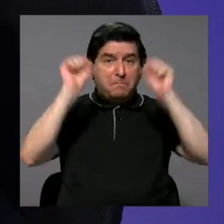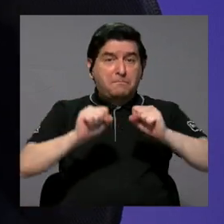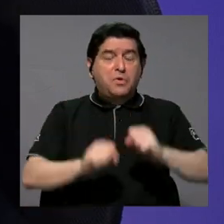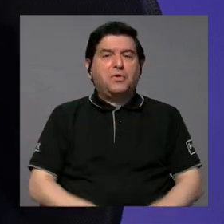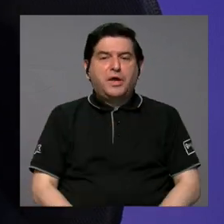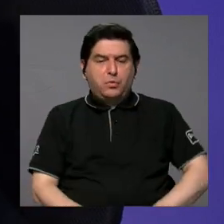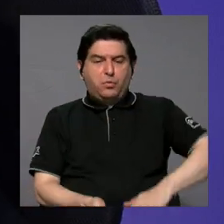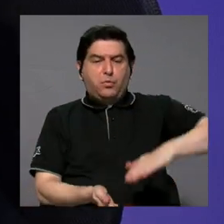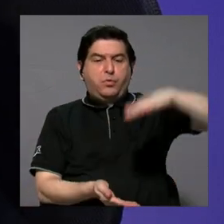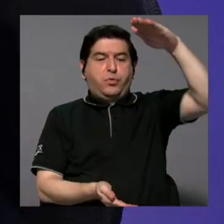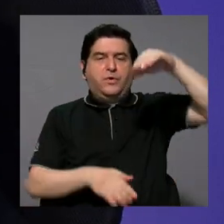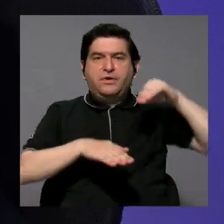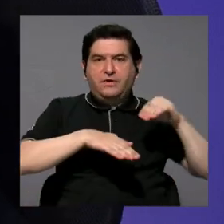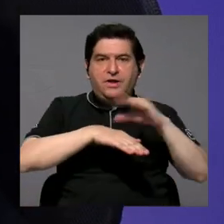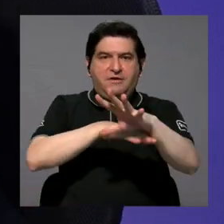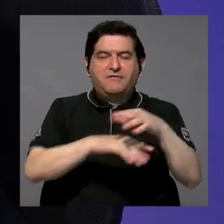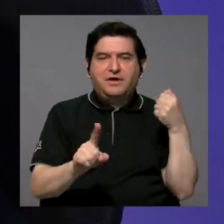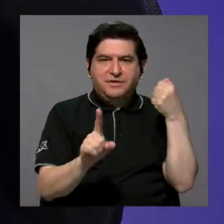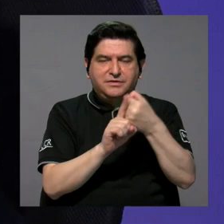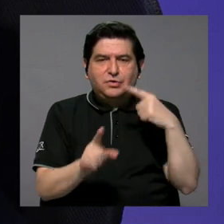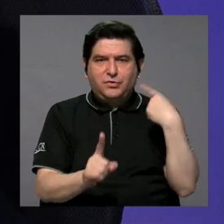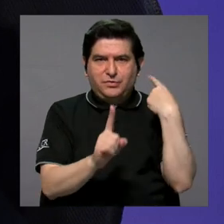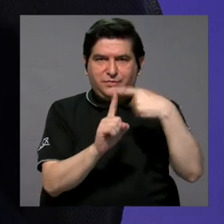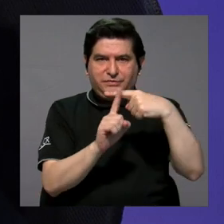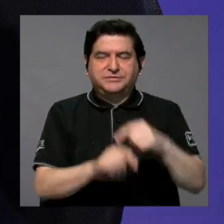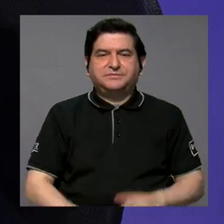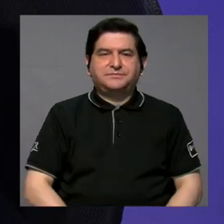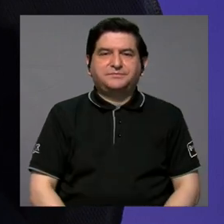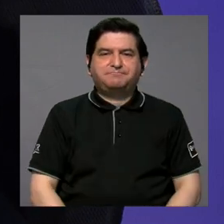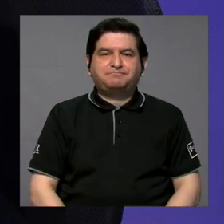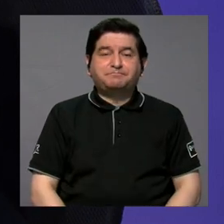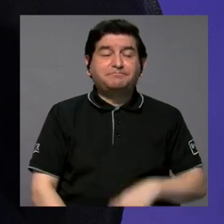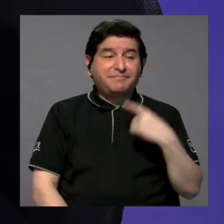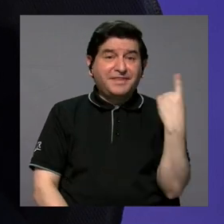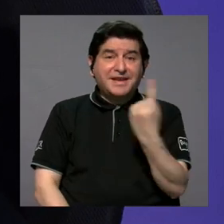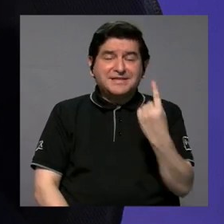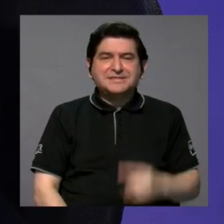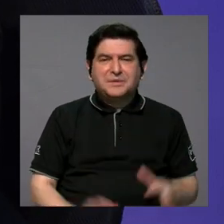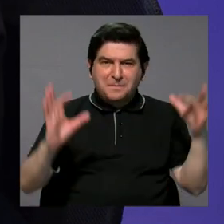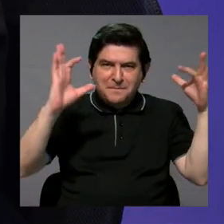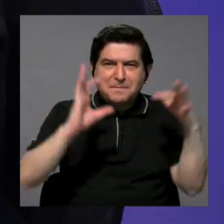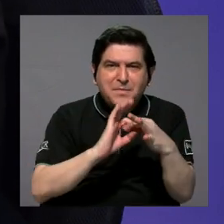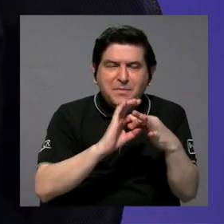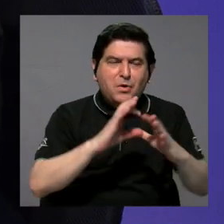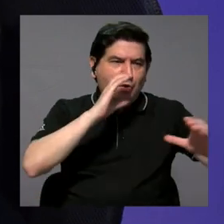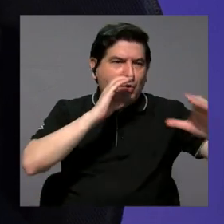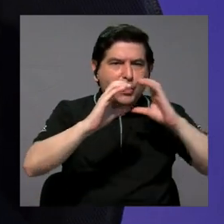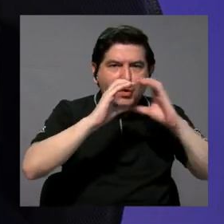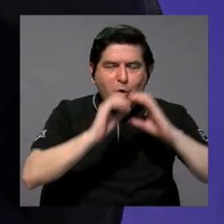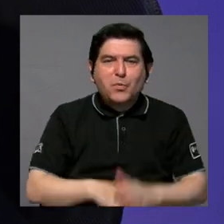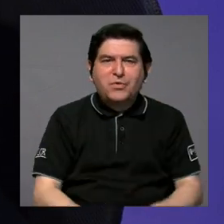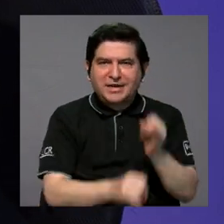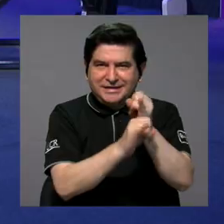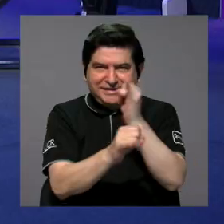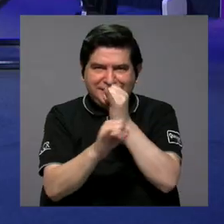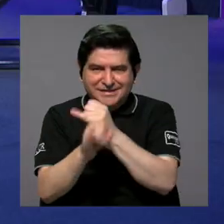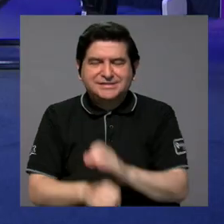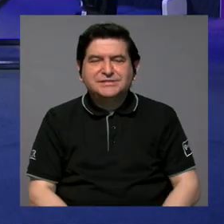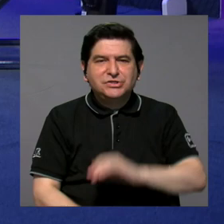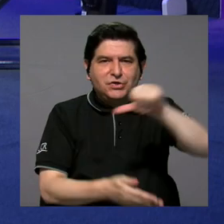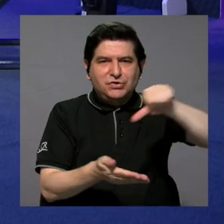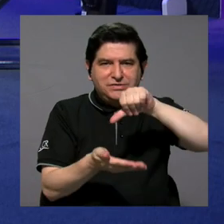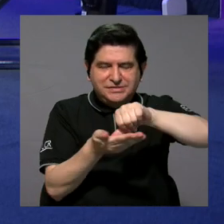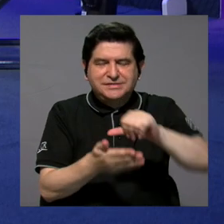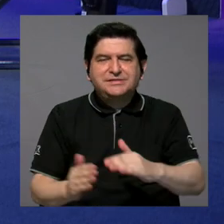exponenciar los efectos o los impactos positivos que vayan a tener. Entonces, siempre va a ser la articulación, la comunicación entre las instituciones. Los centros